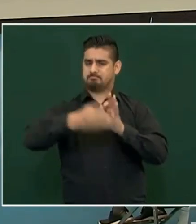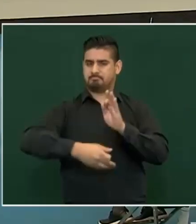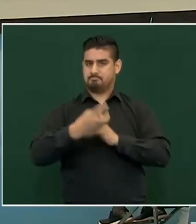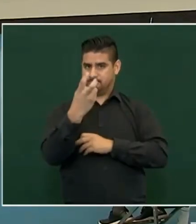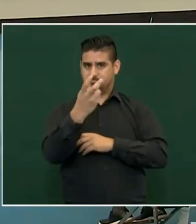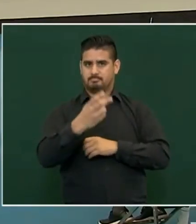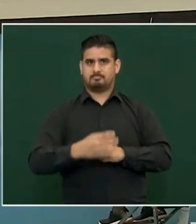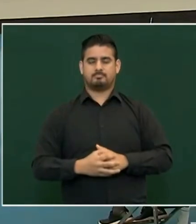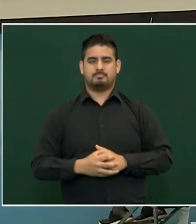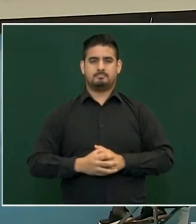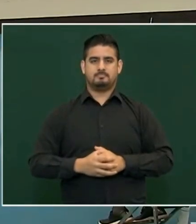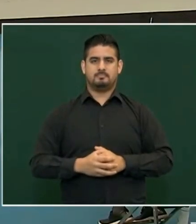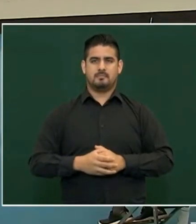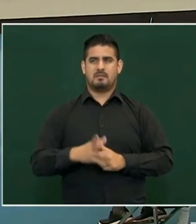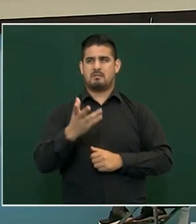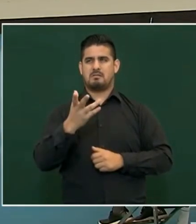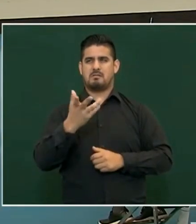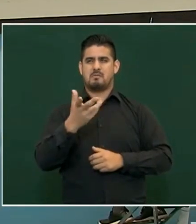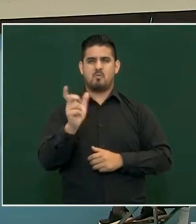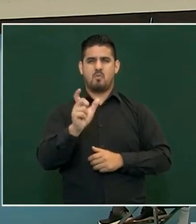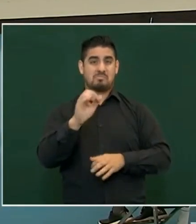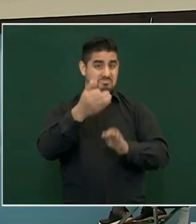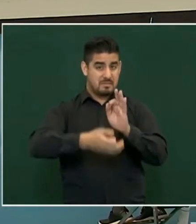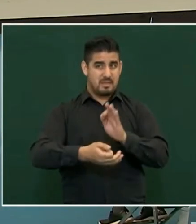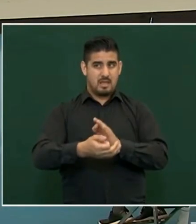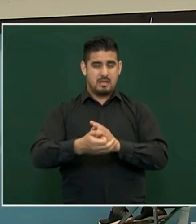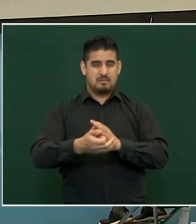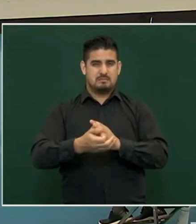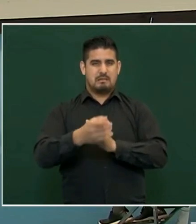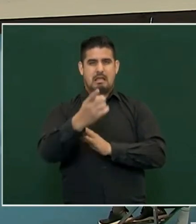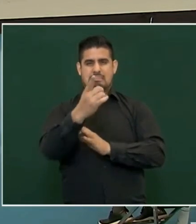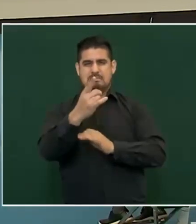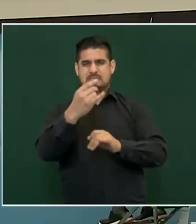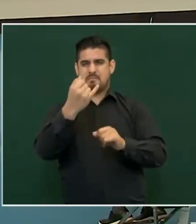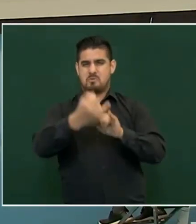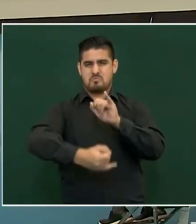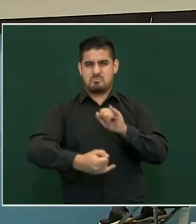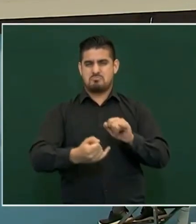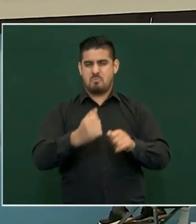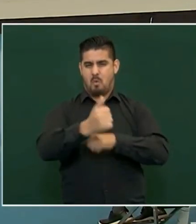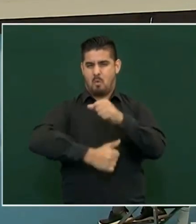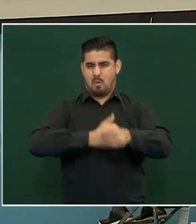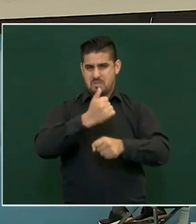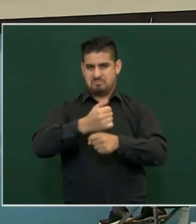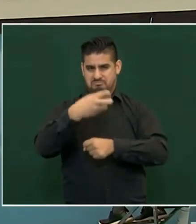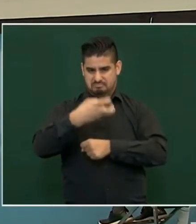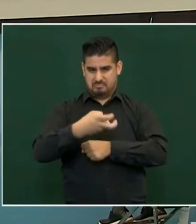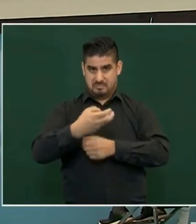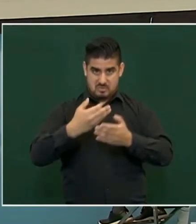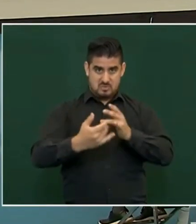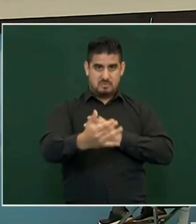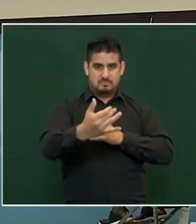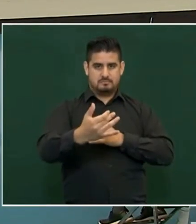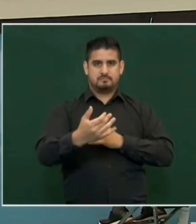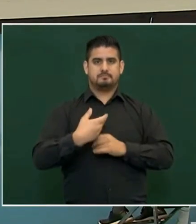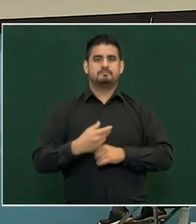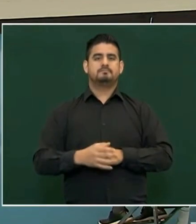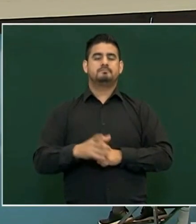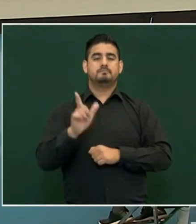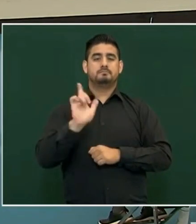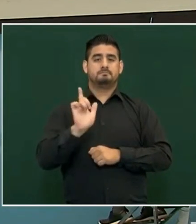a finales de este año. Este lunes en la conferencia